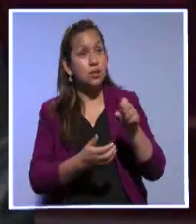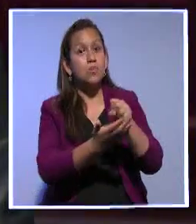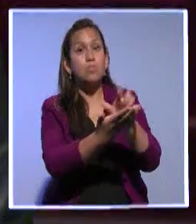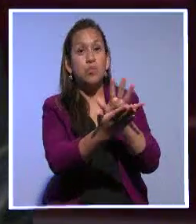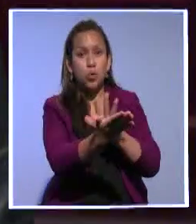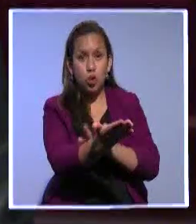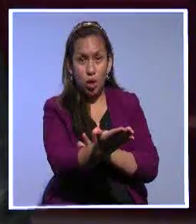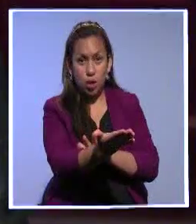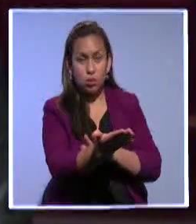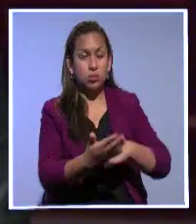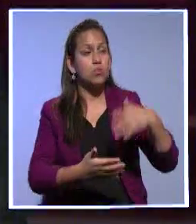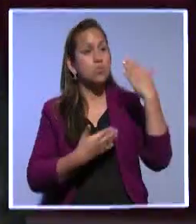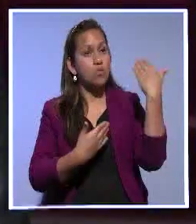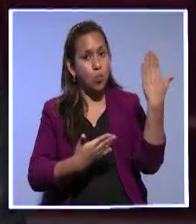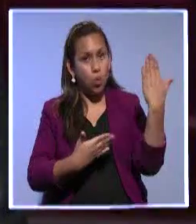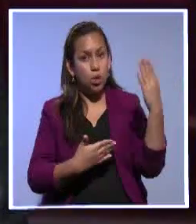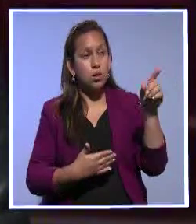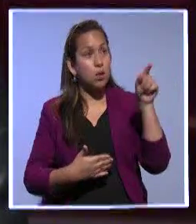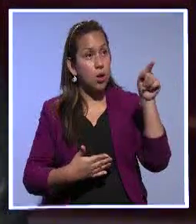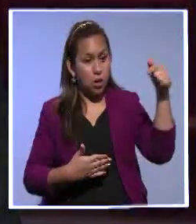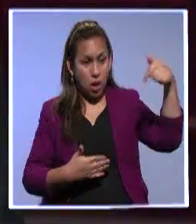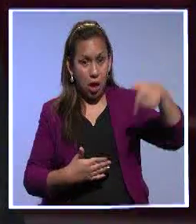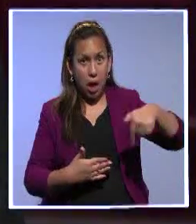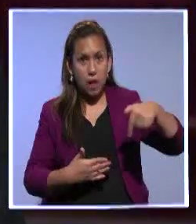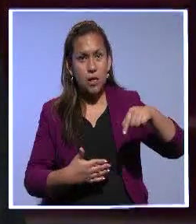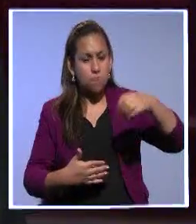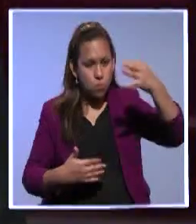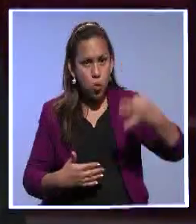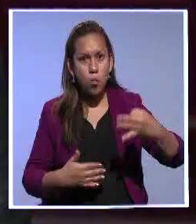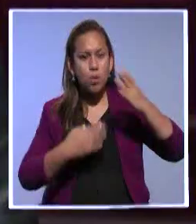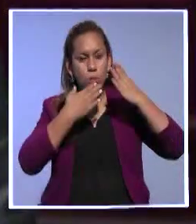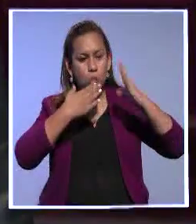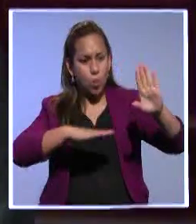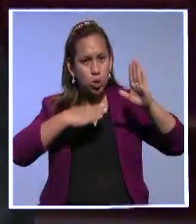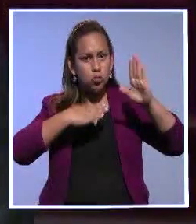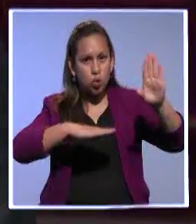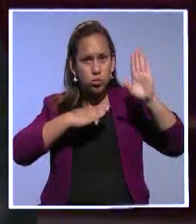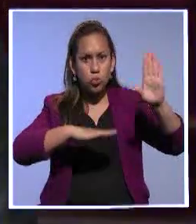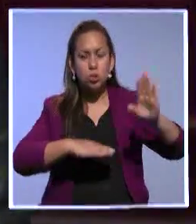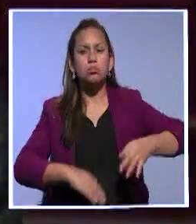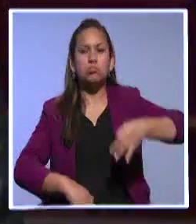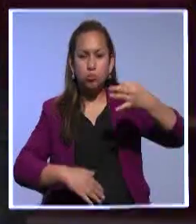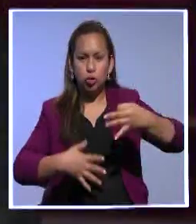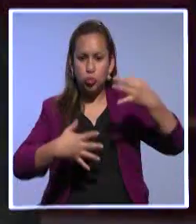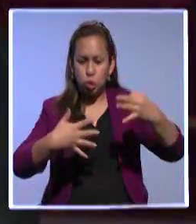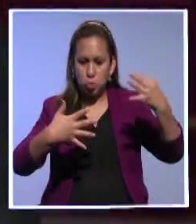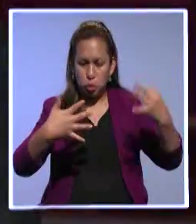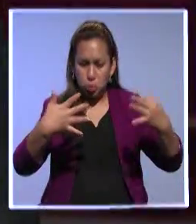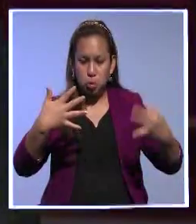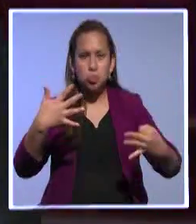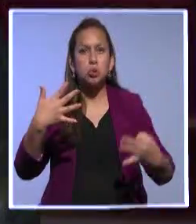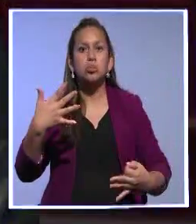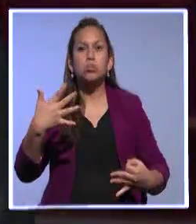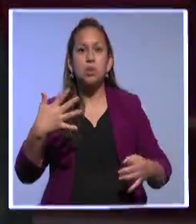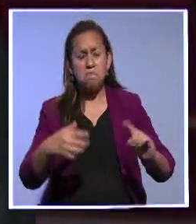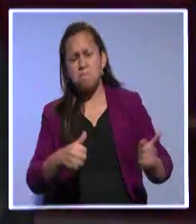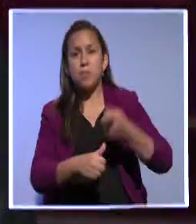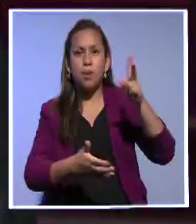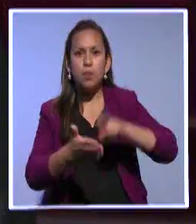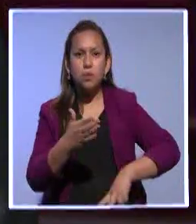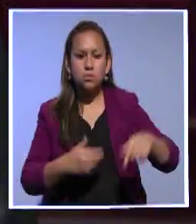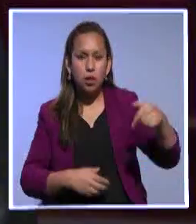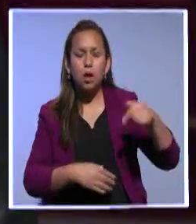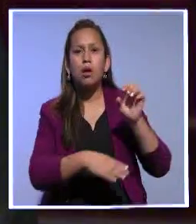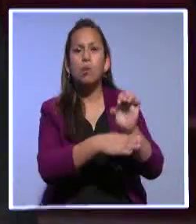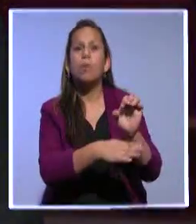ofertas de campaña. Es la primera vez en la historia que el gobierno de la Revolución Ciudadana, es decir, el gobierno nacional, cumple con lo que ofreció. Mire, a mí me